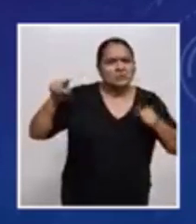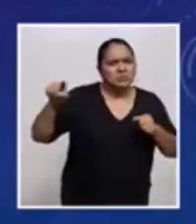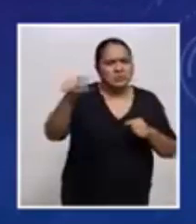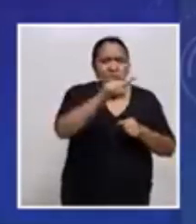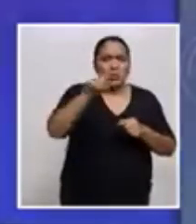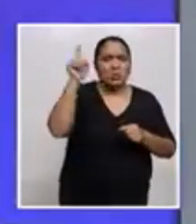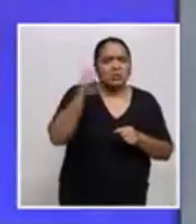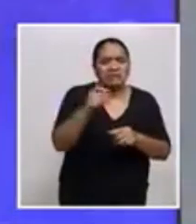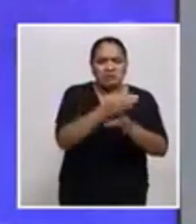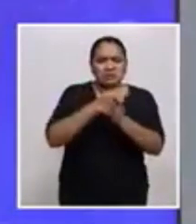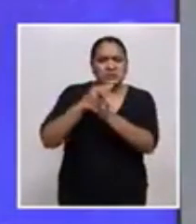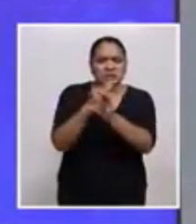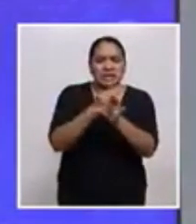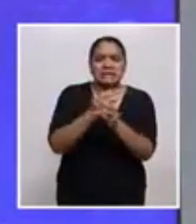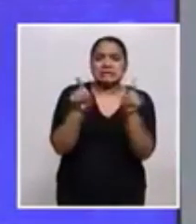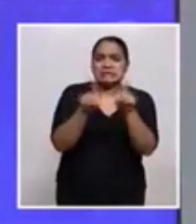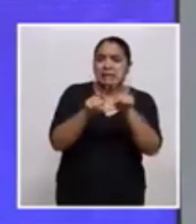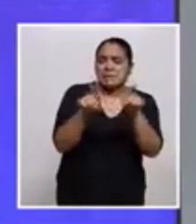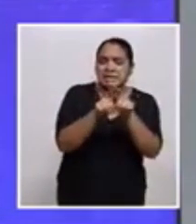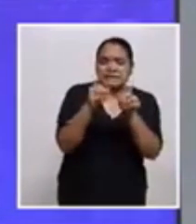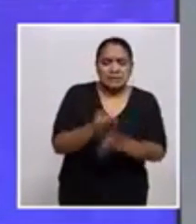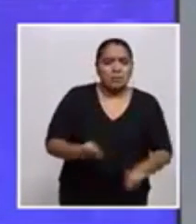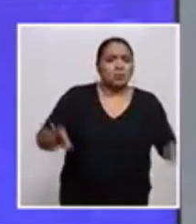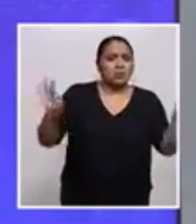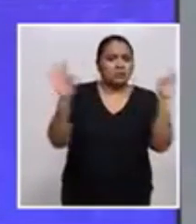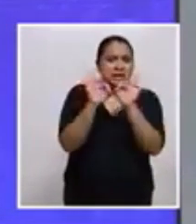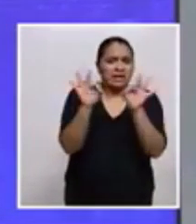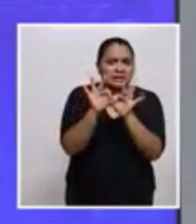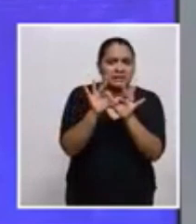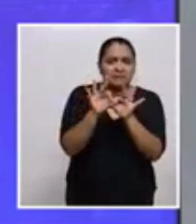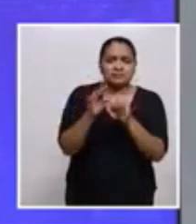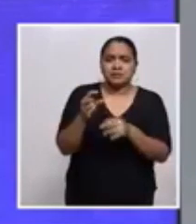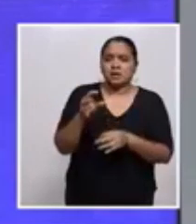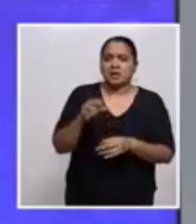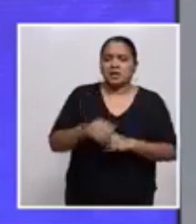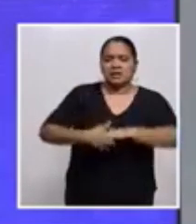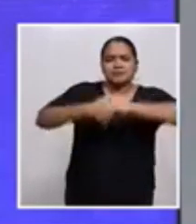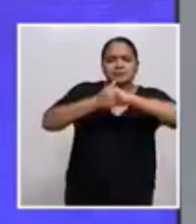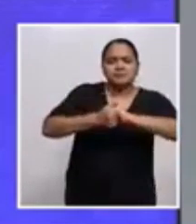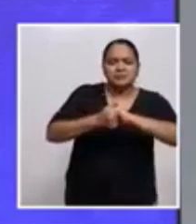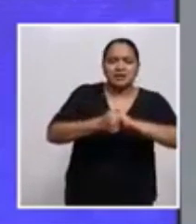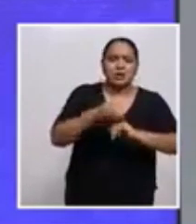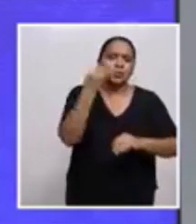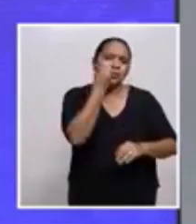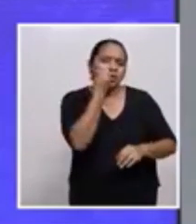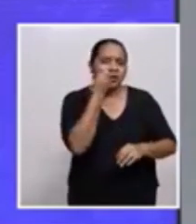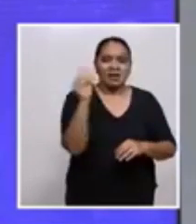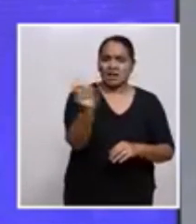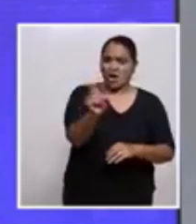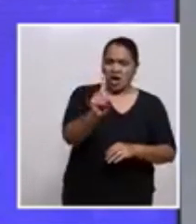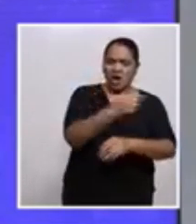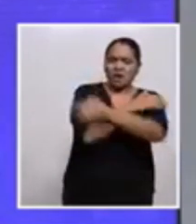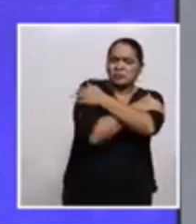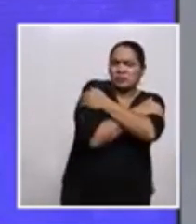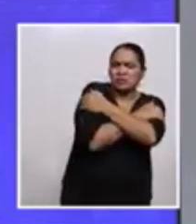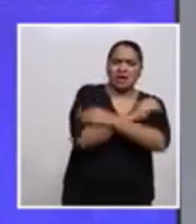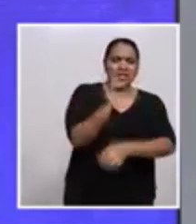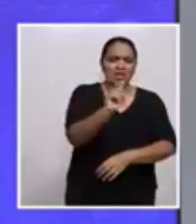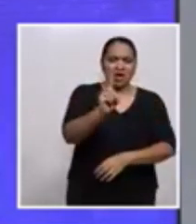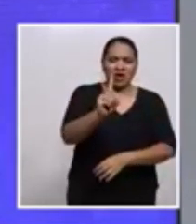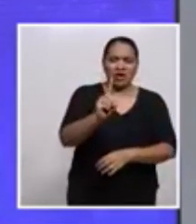-19. También es importante no tener contacto físico con las personas. Esa la forma como se transmite